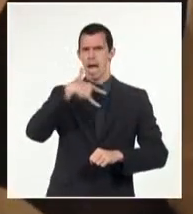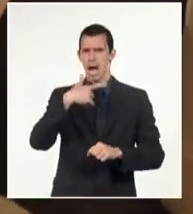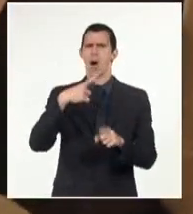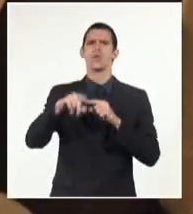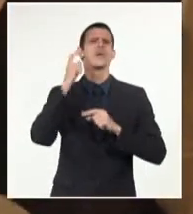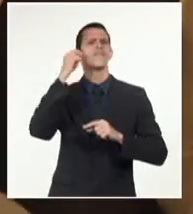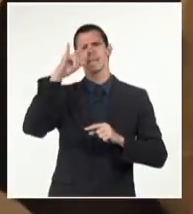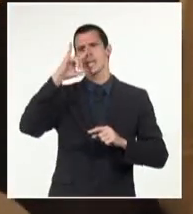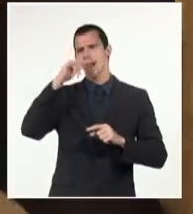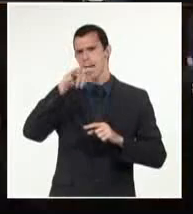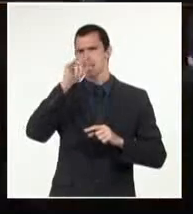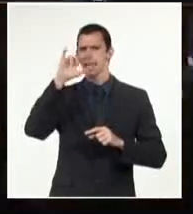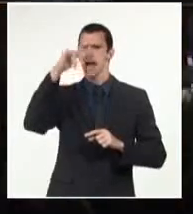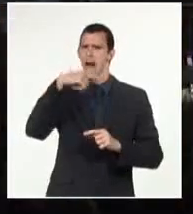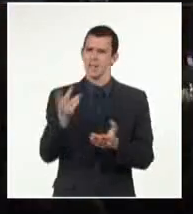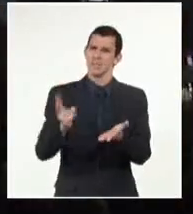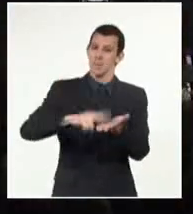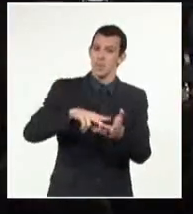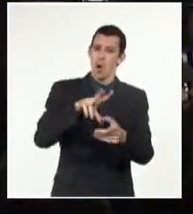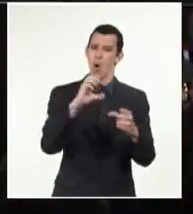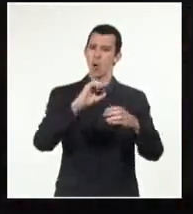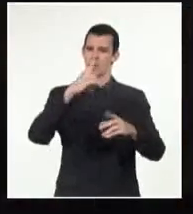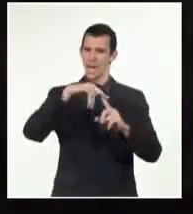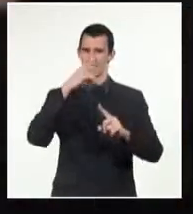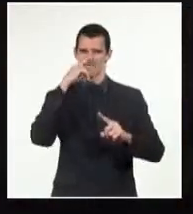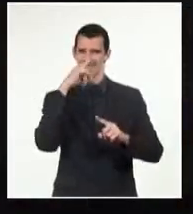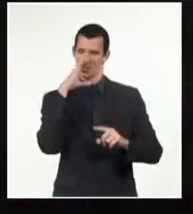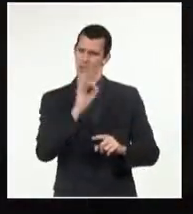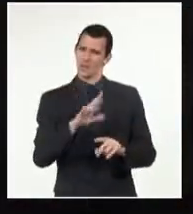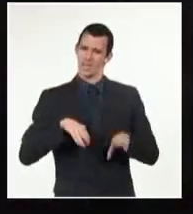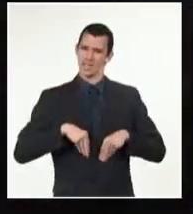debe a las sanciones contra Rusia, que Orbán considera erróneas. Erróneas.